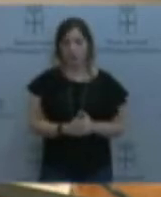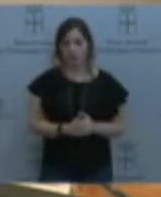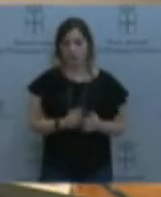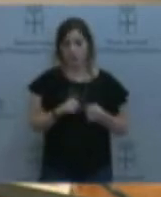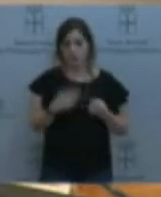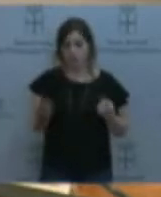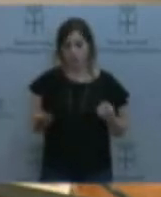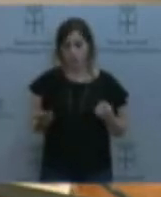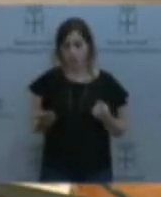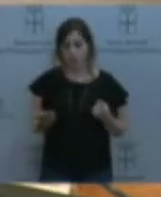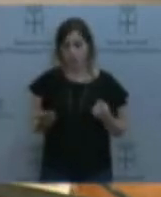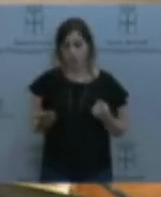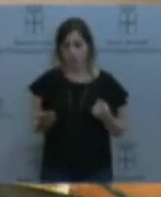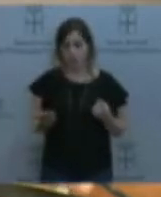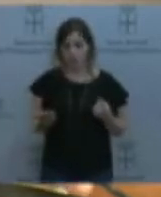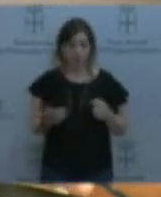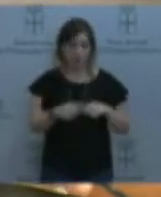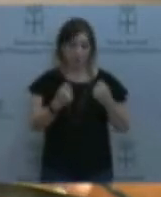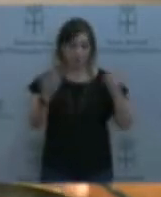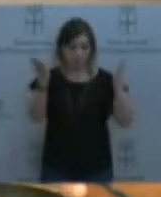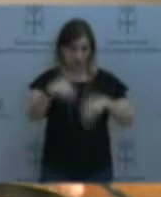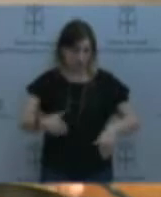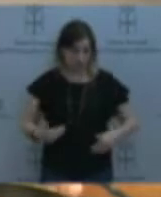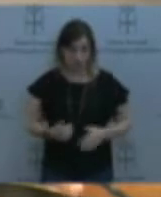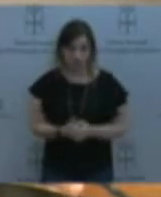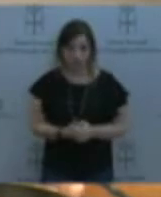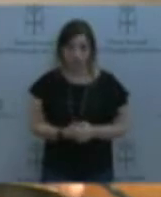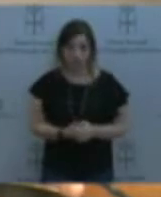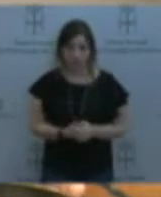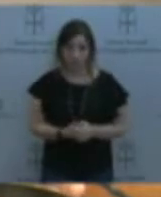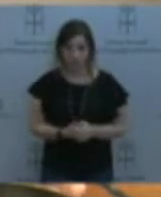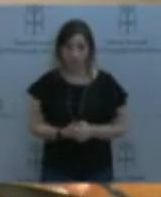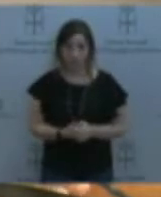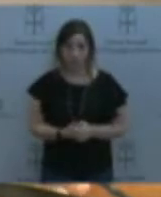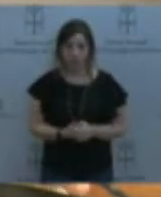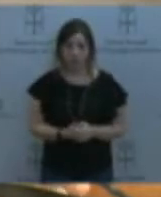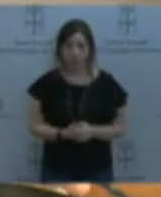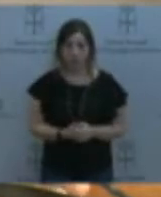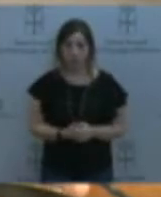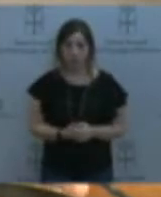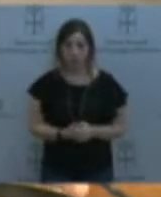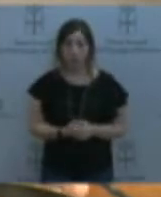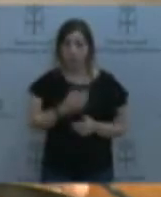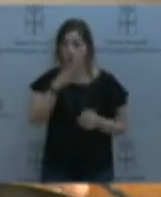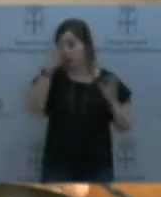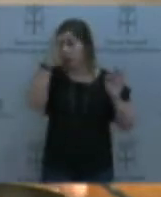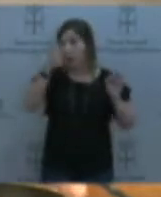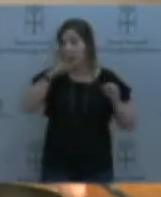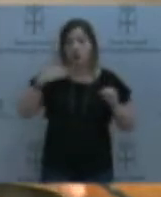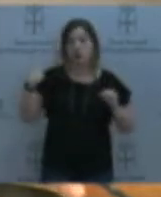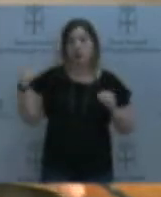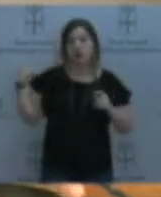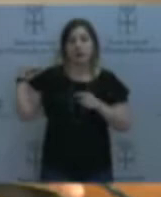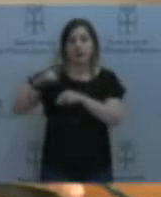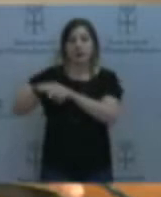no siendo el lógico del paso del tiempo y del uso de unos equipamientos físicos. Después le